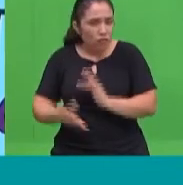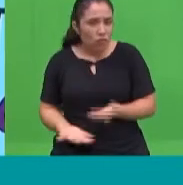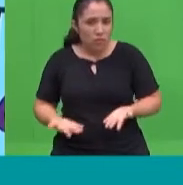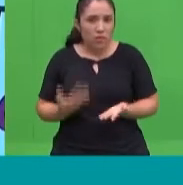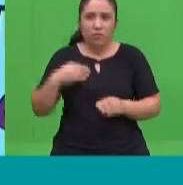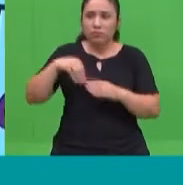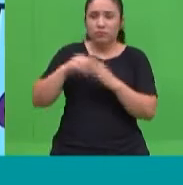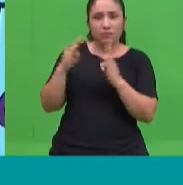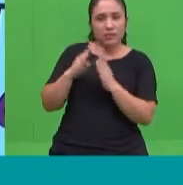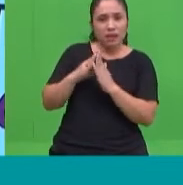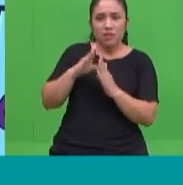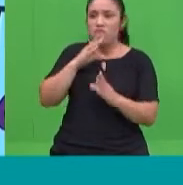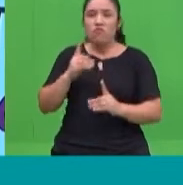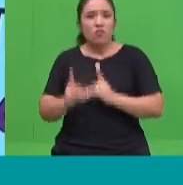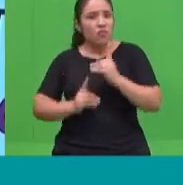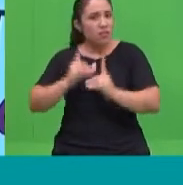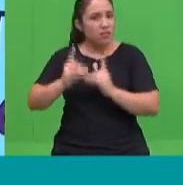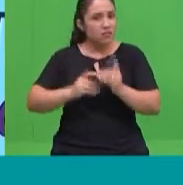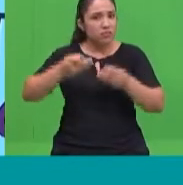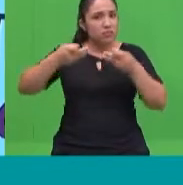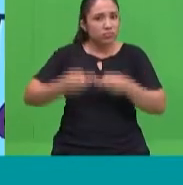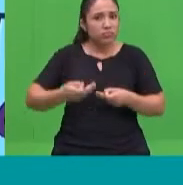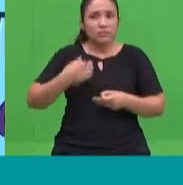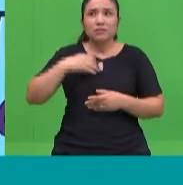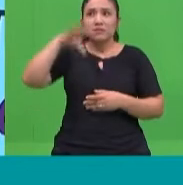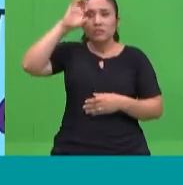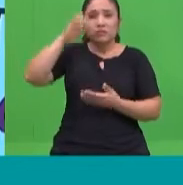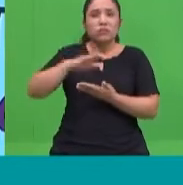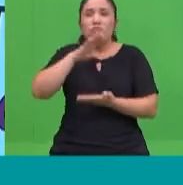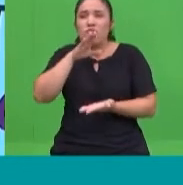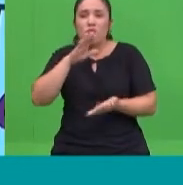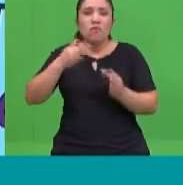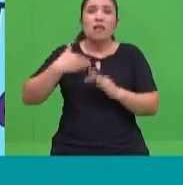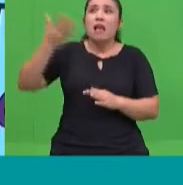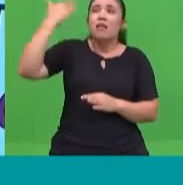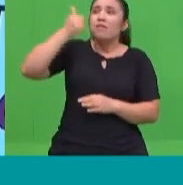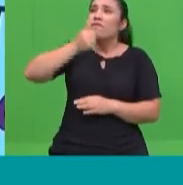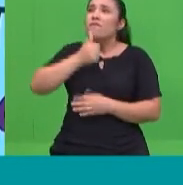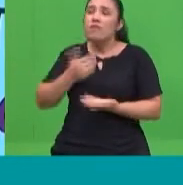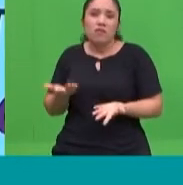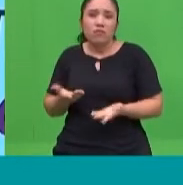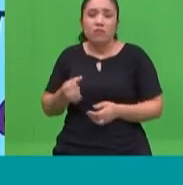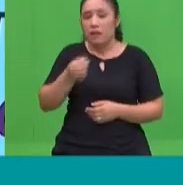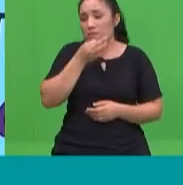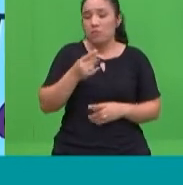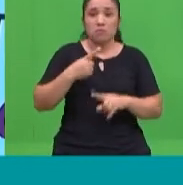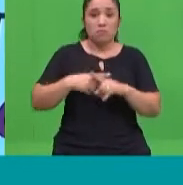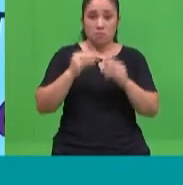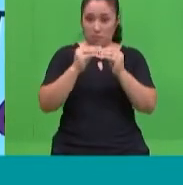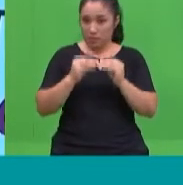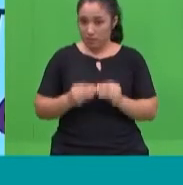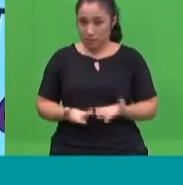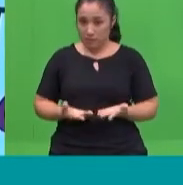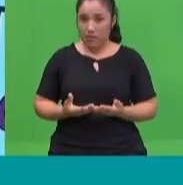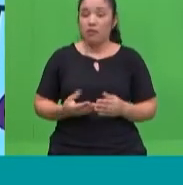casa, o sea, cómo desarrollar una actividad que de repente uno ya no se acuerda más, una actividad matemática podría ser, o descomponer